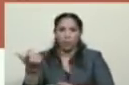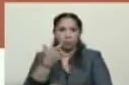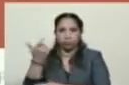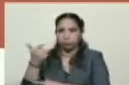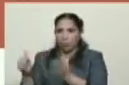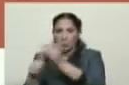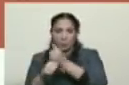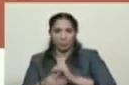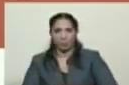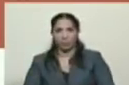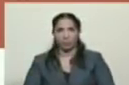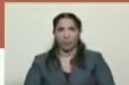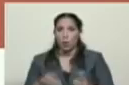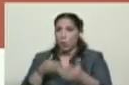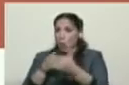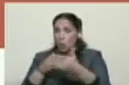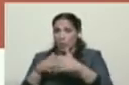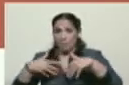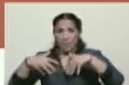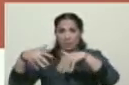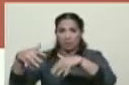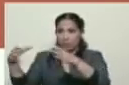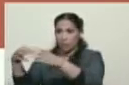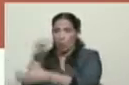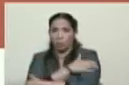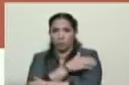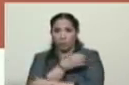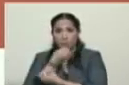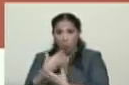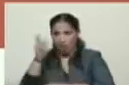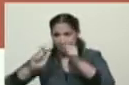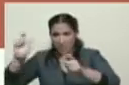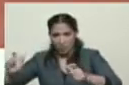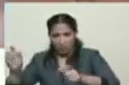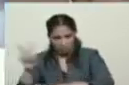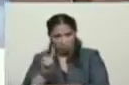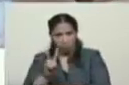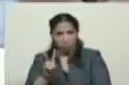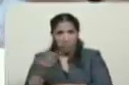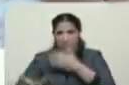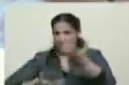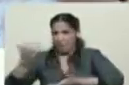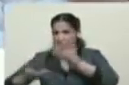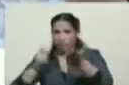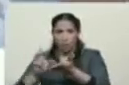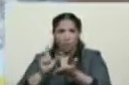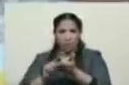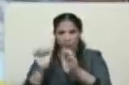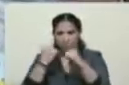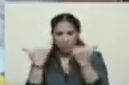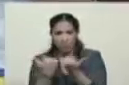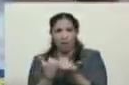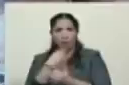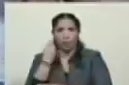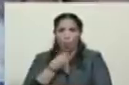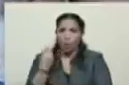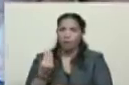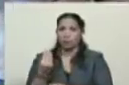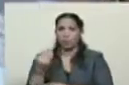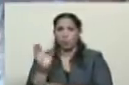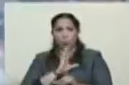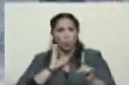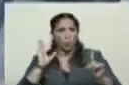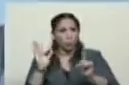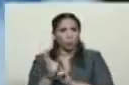contra la manifestación opositora. Esta es la buena gente de Mike Pence quemando los libros y la Sala de la Juventud y la Cultura